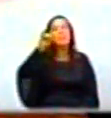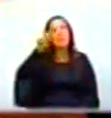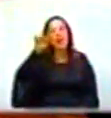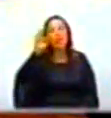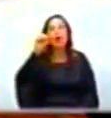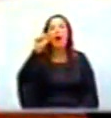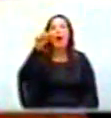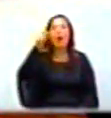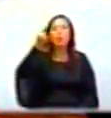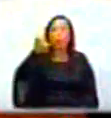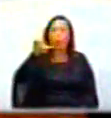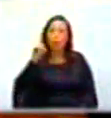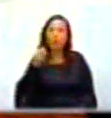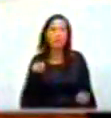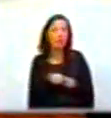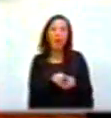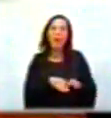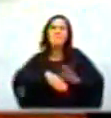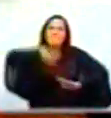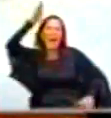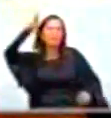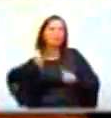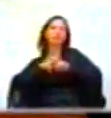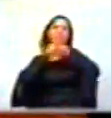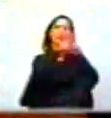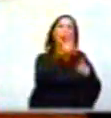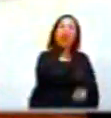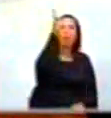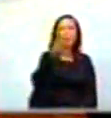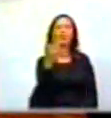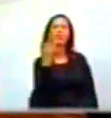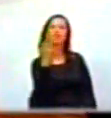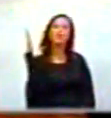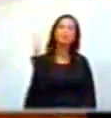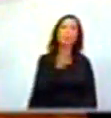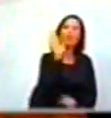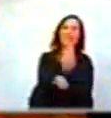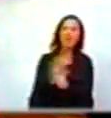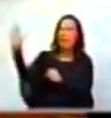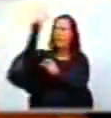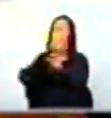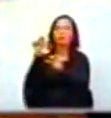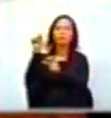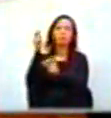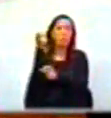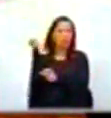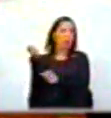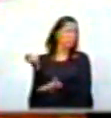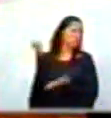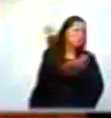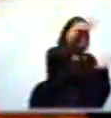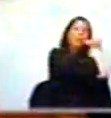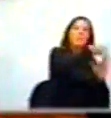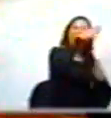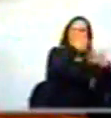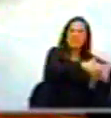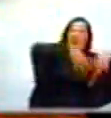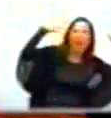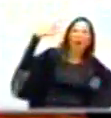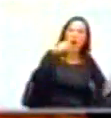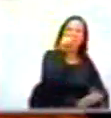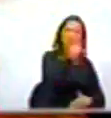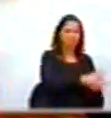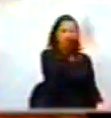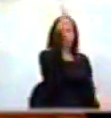de agroingreso seguro, con un tercio de los créditos del departamento del Meta, mientras los arroceros y los maiceros del Meta hoy están